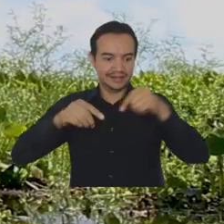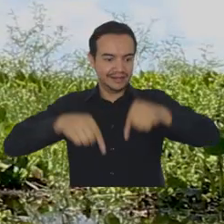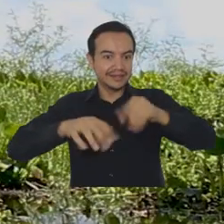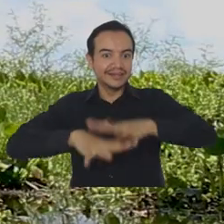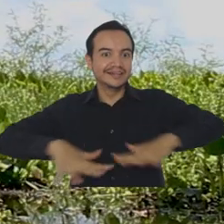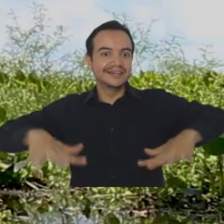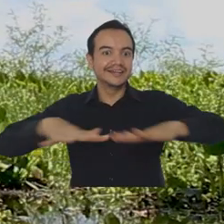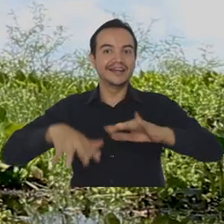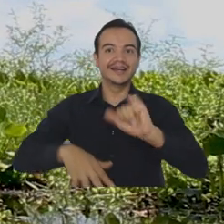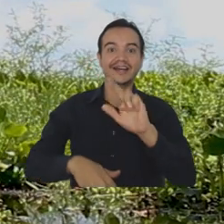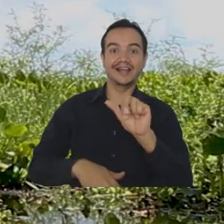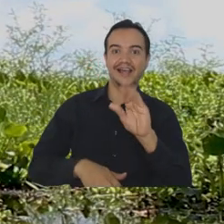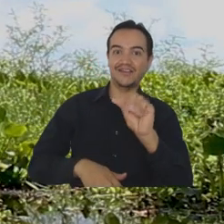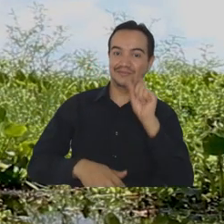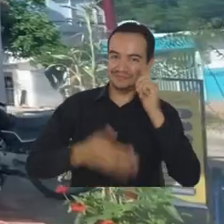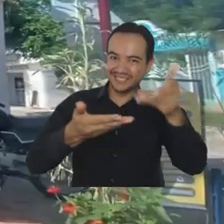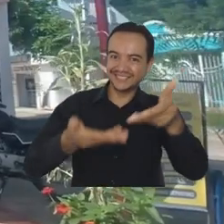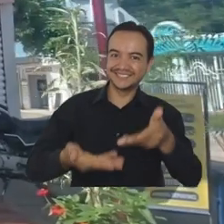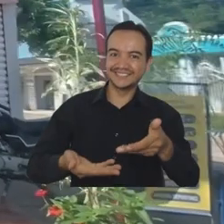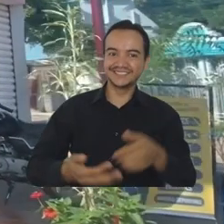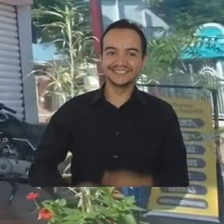Esta es Jaraba. Bienvenido.